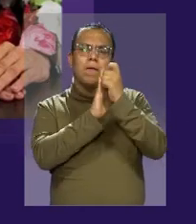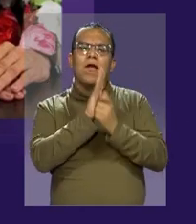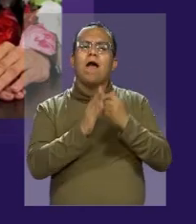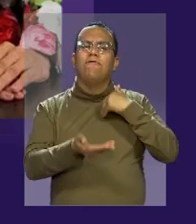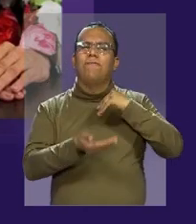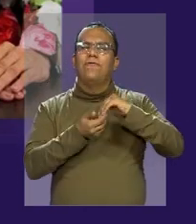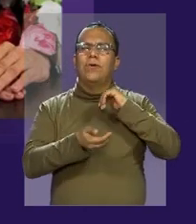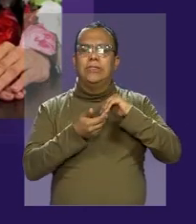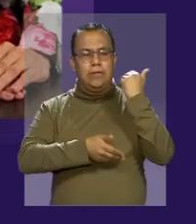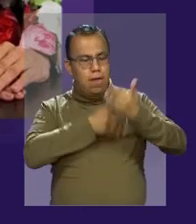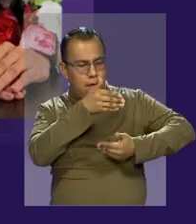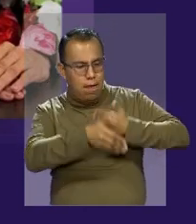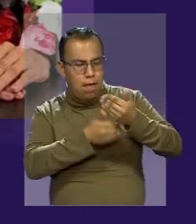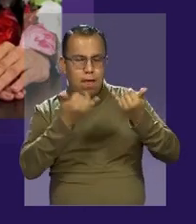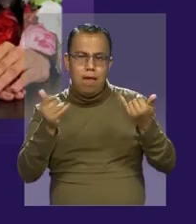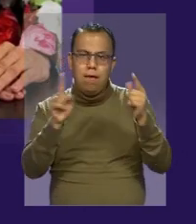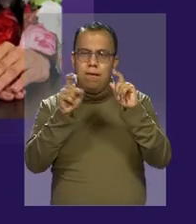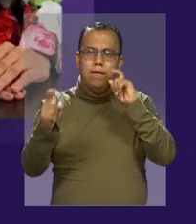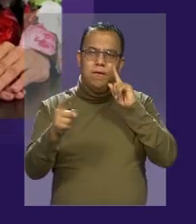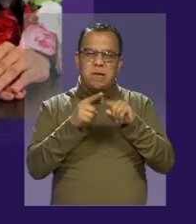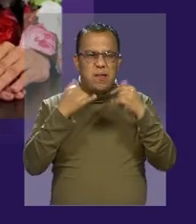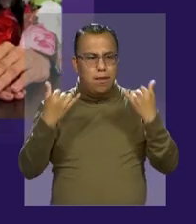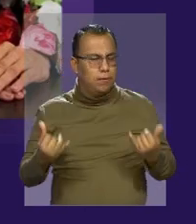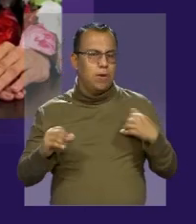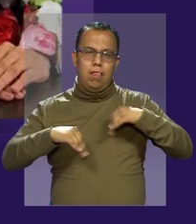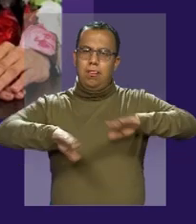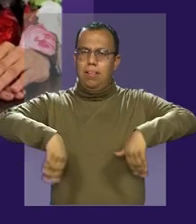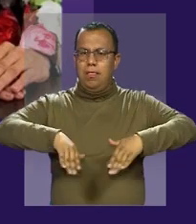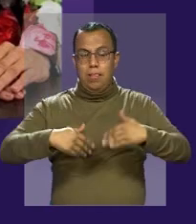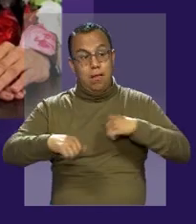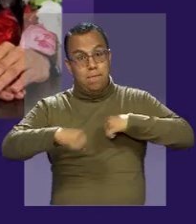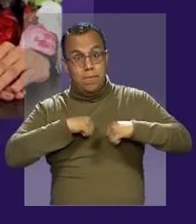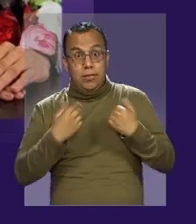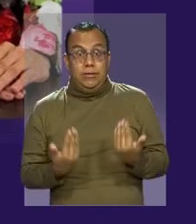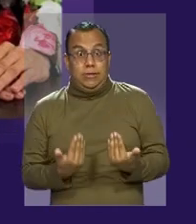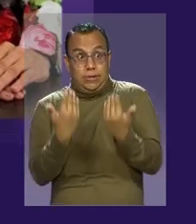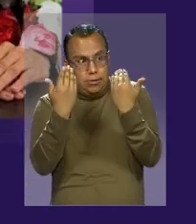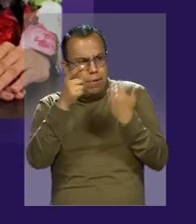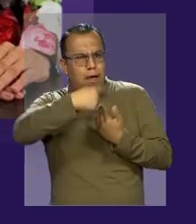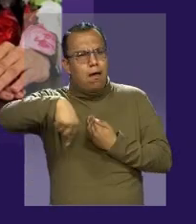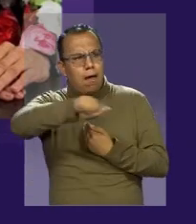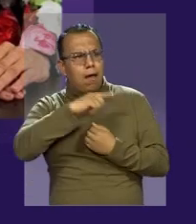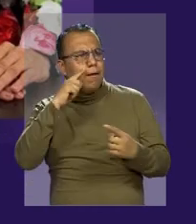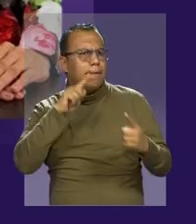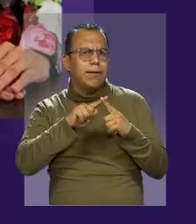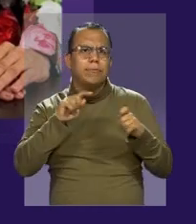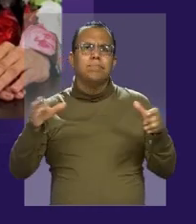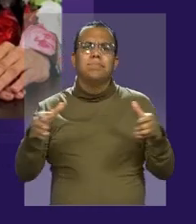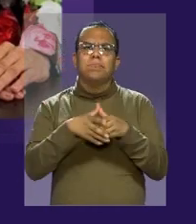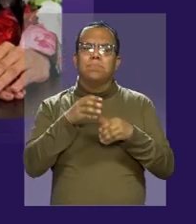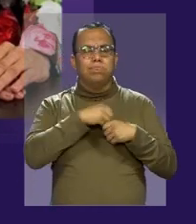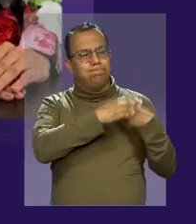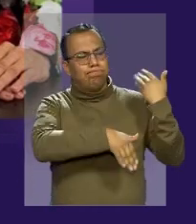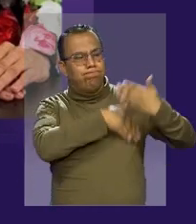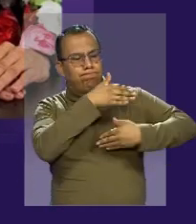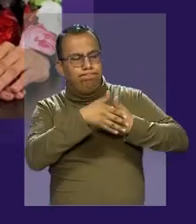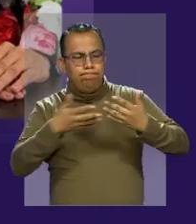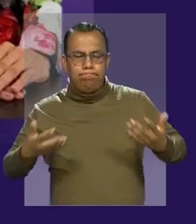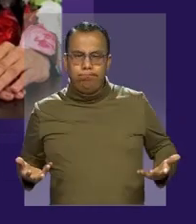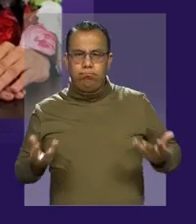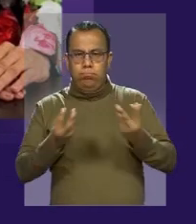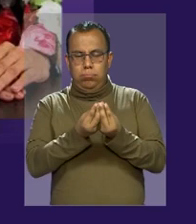posibilidad de una inhabilidad sobreviniente que pueda llevar a culminar o